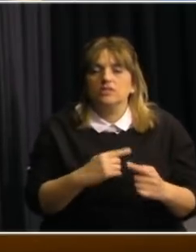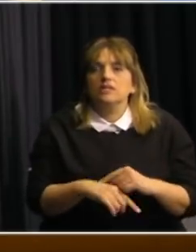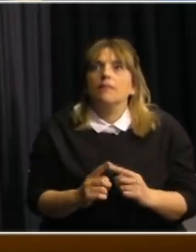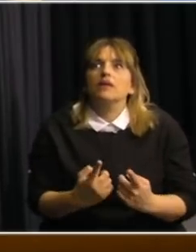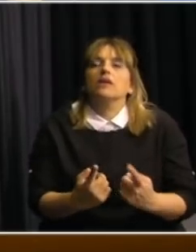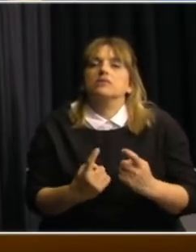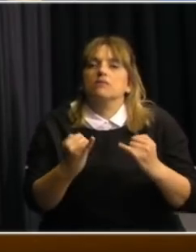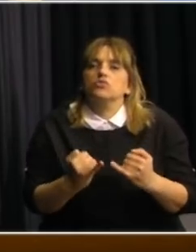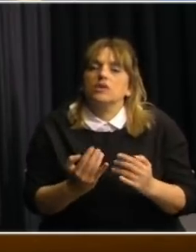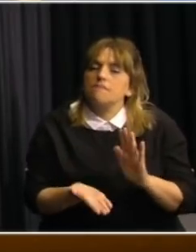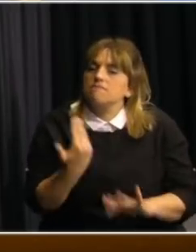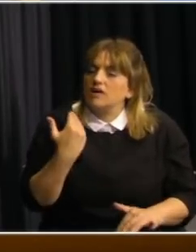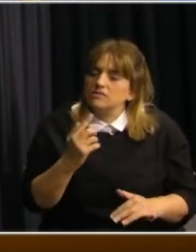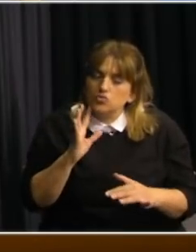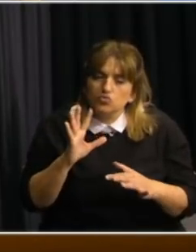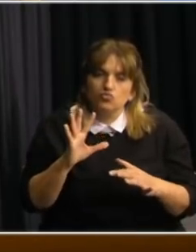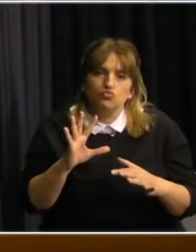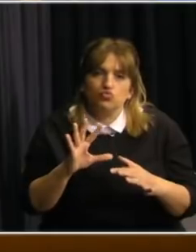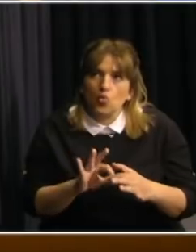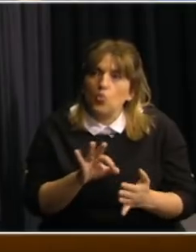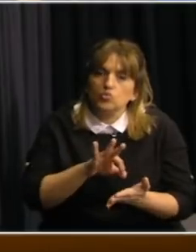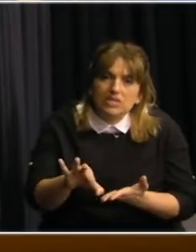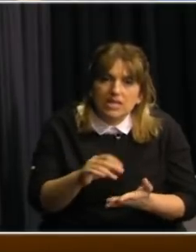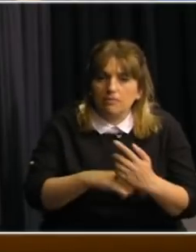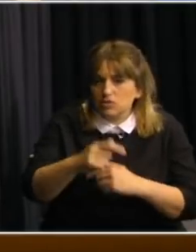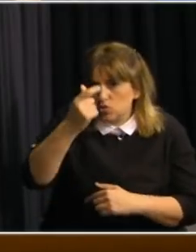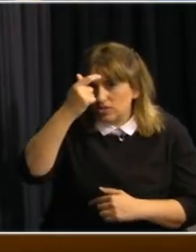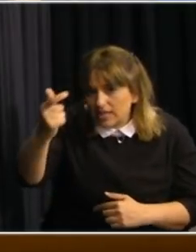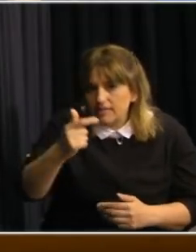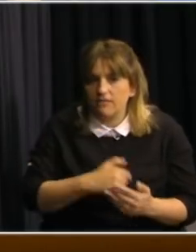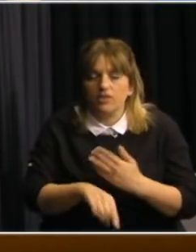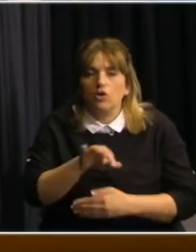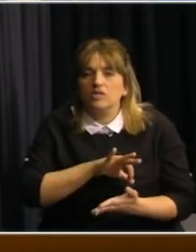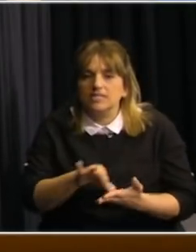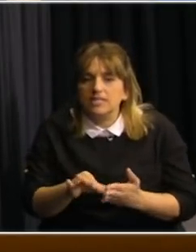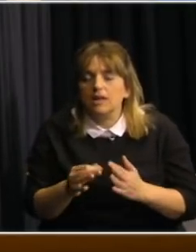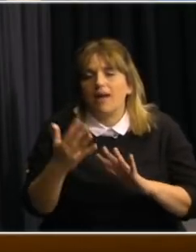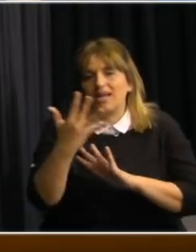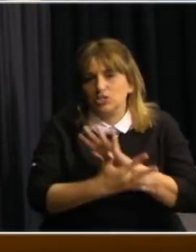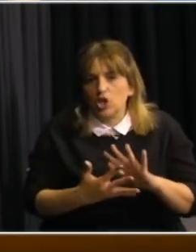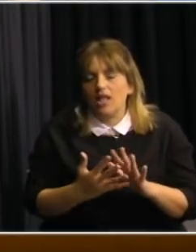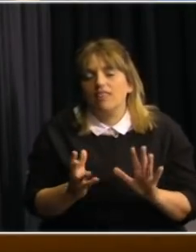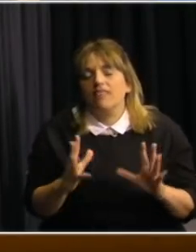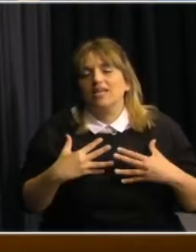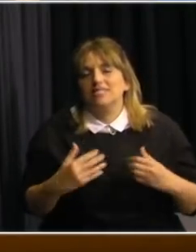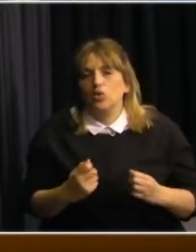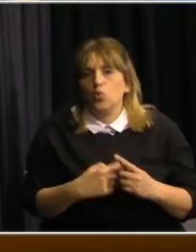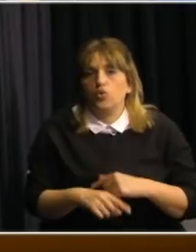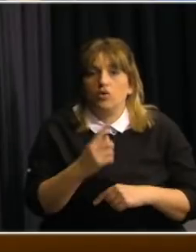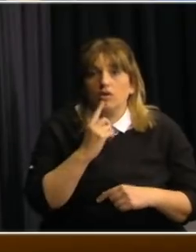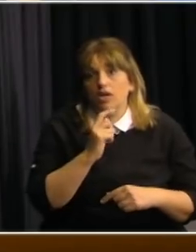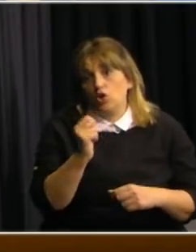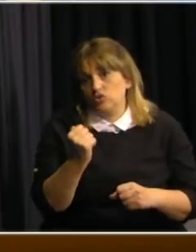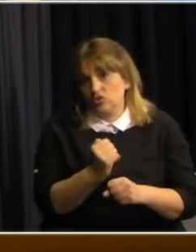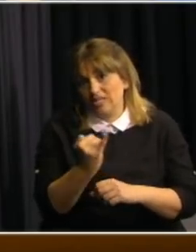necesidad de mantener fuertemente acoplados el sistema científico el sistema nacional integrado de salud los poderes públicos y la sociedad